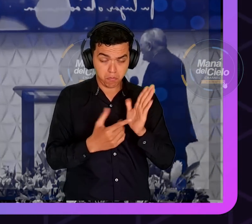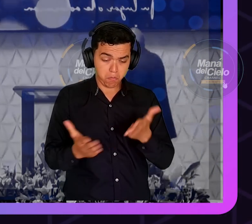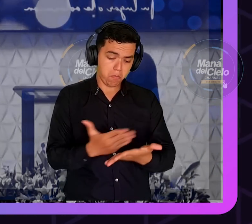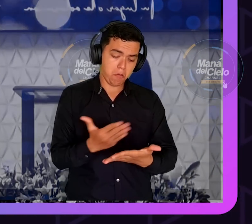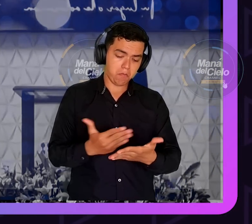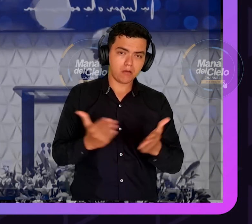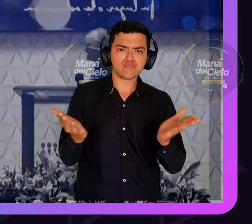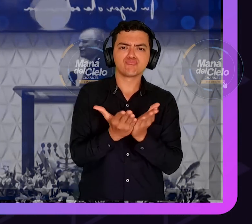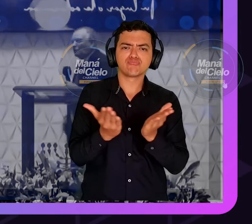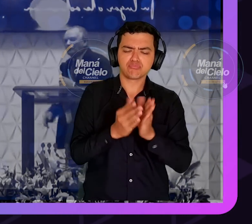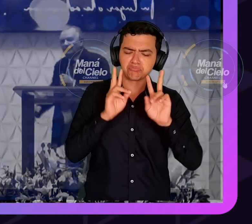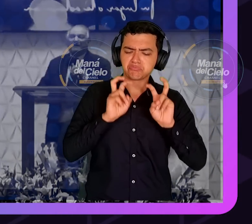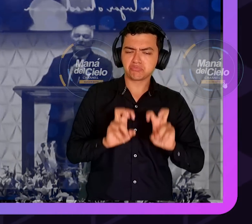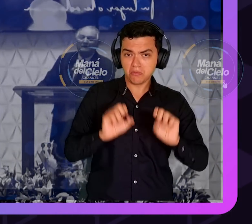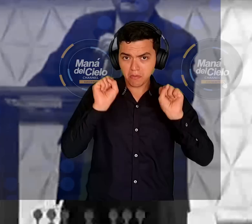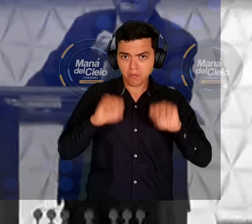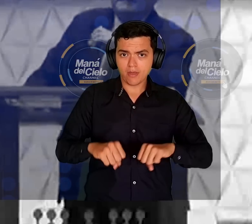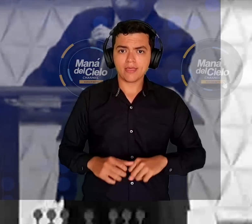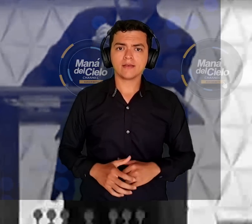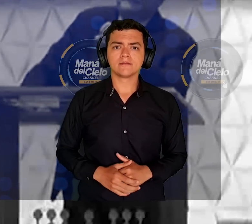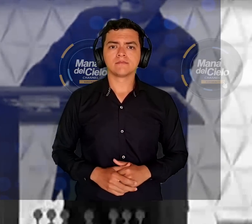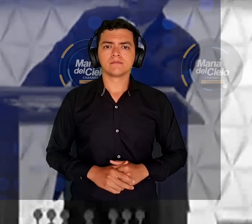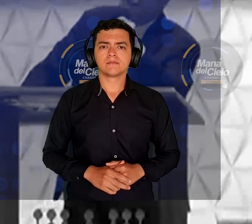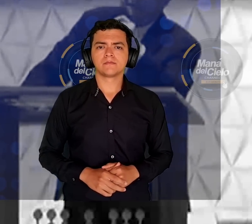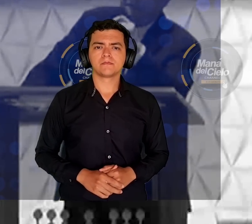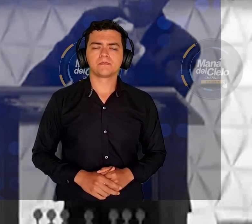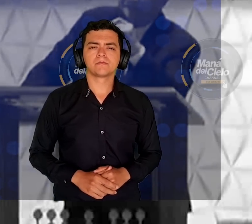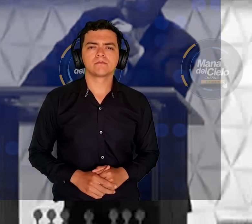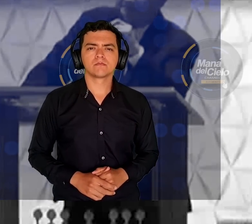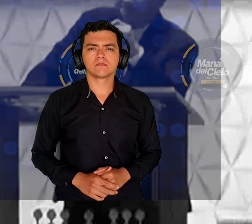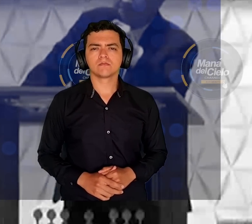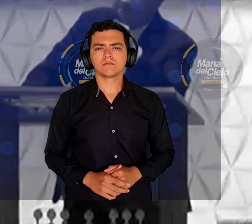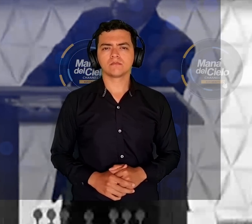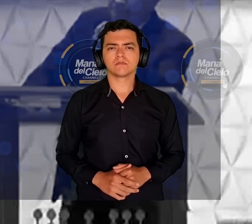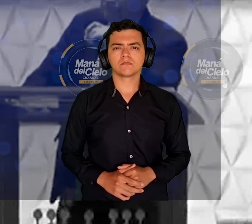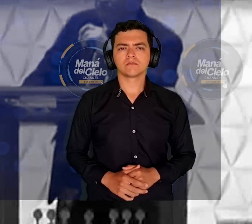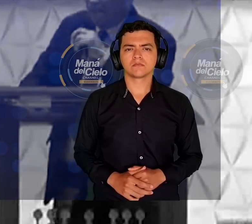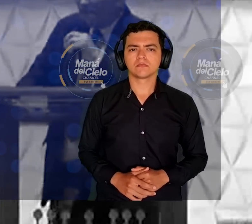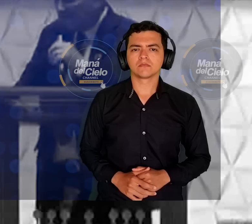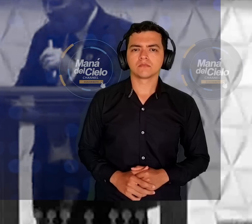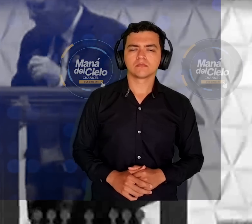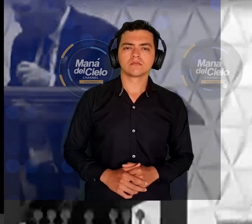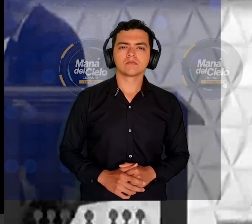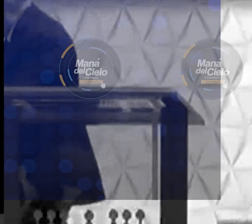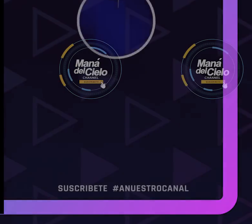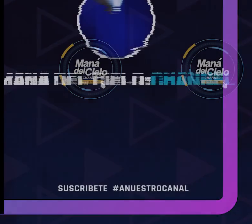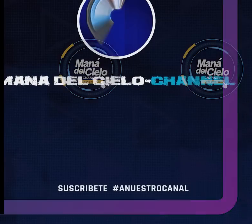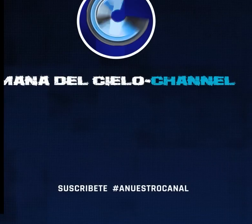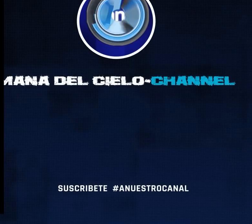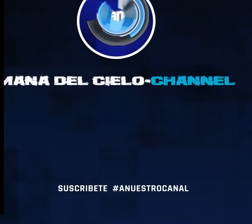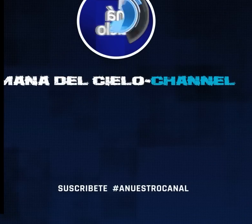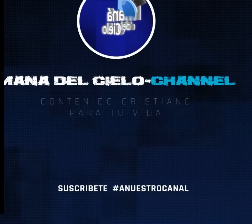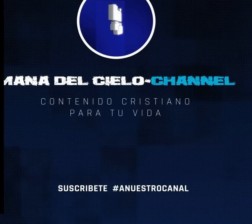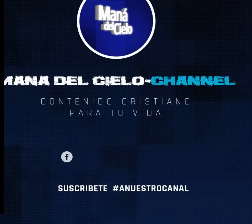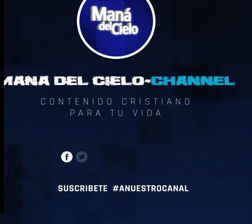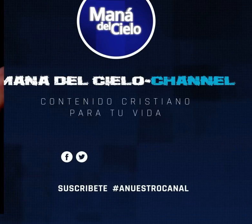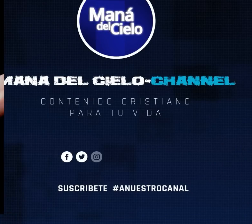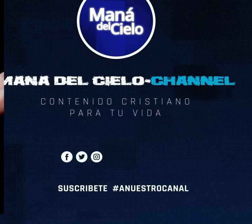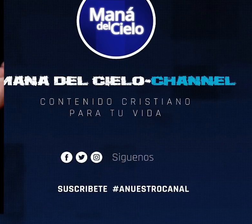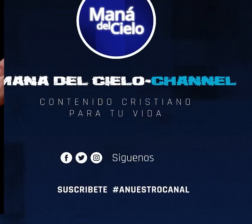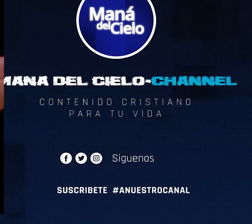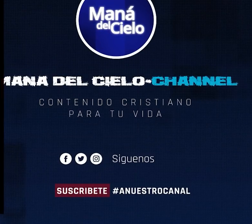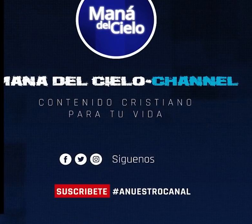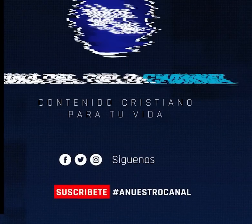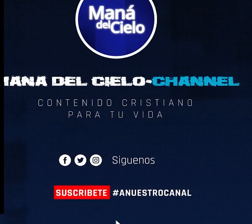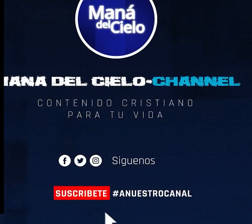Aguanta el escrutinio, puedes examinarlo cuando quieras. Así que nosotros... ¿Deseas que Dios te hable? Te